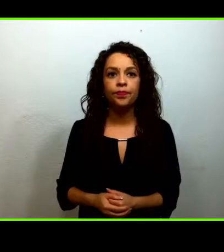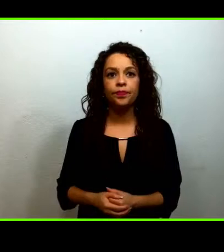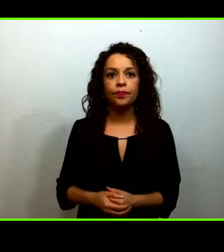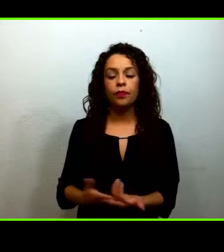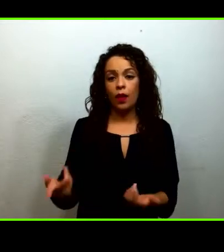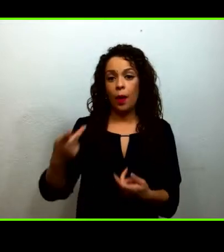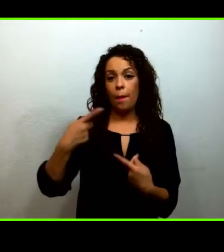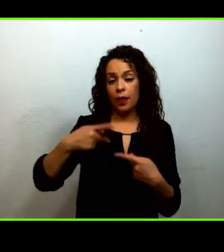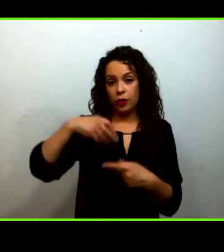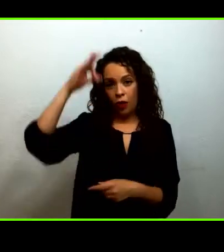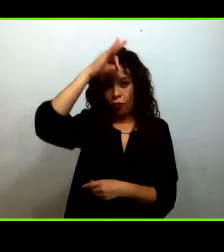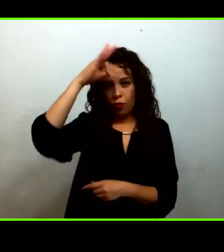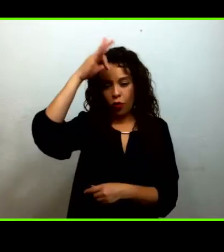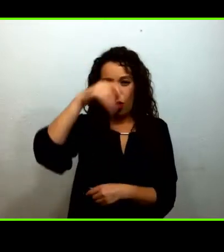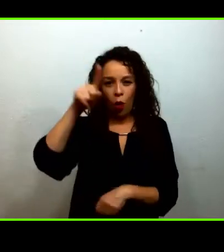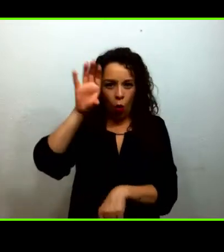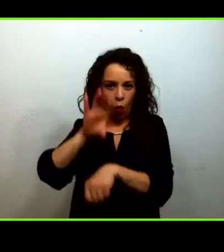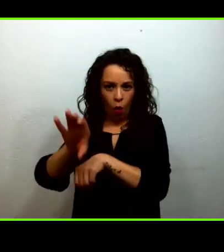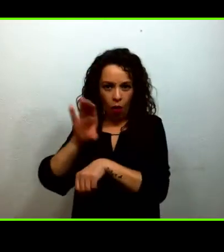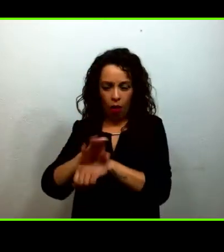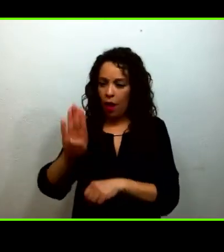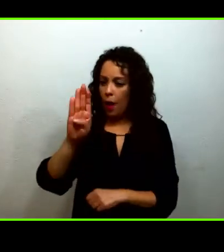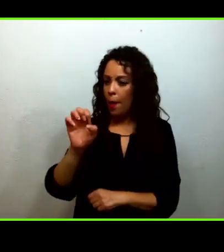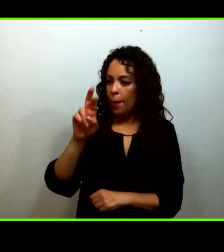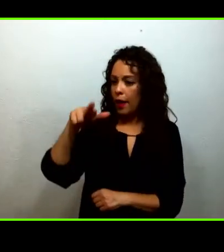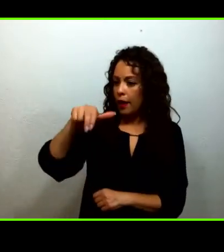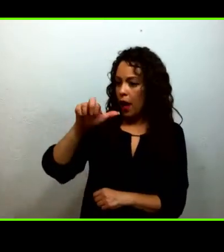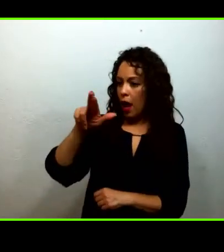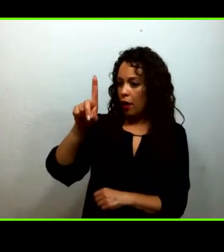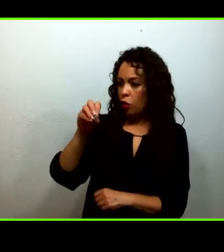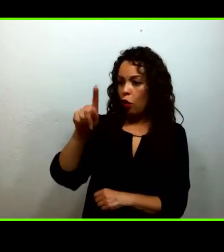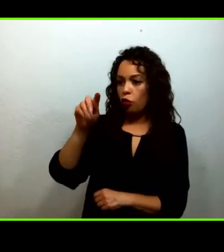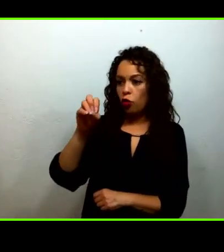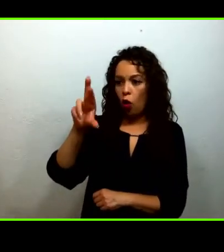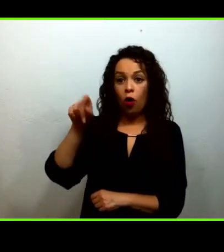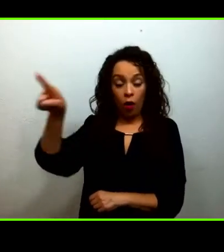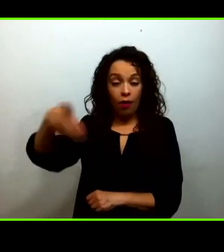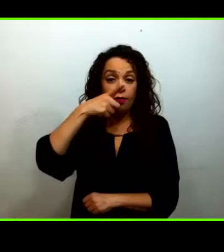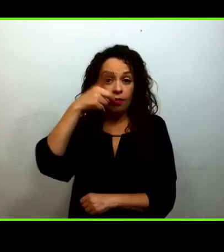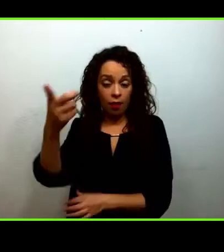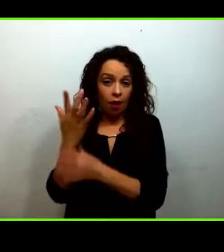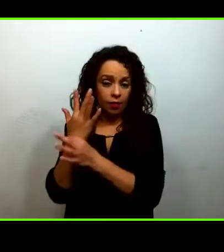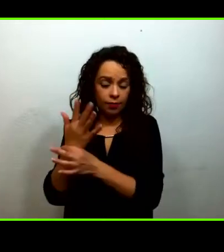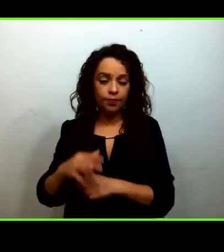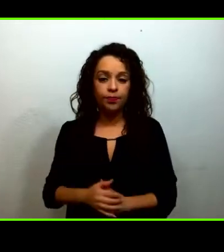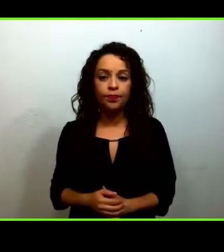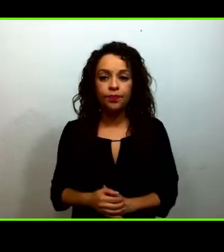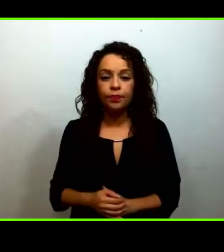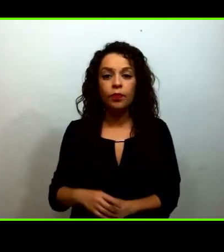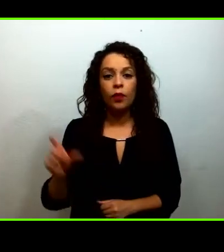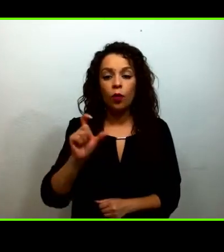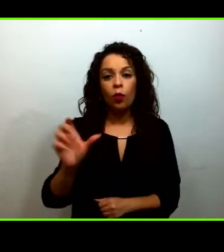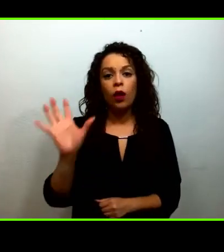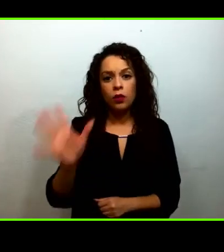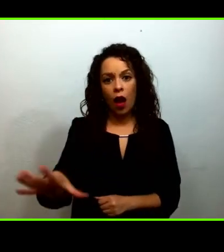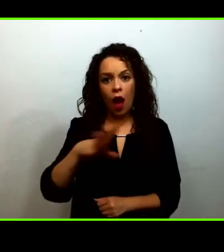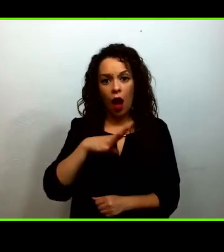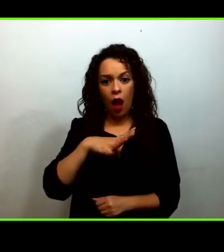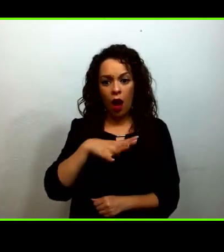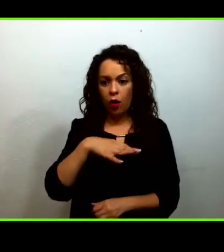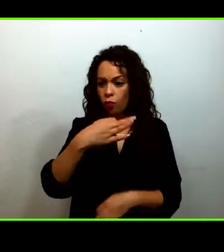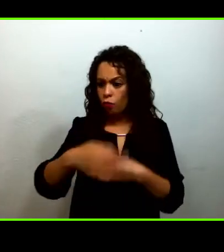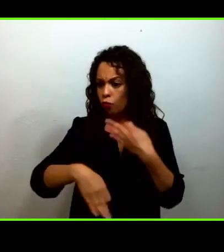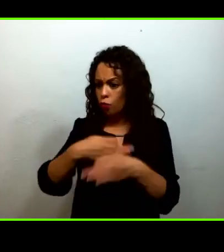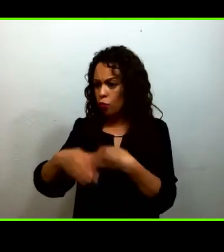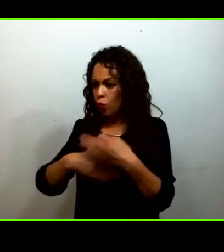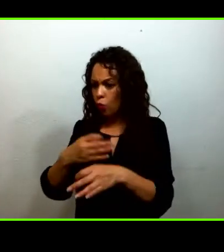que es Bernardo Toro, quien dice que mientras hemos creado todas las condiciones para estar interconectados en la